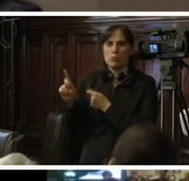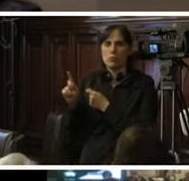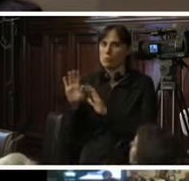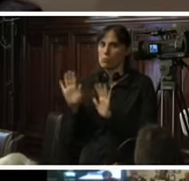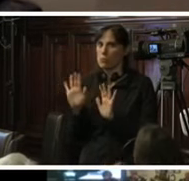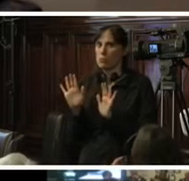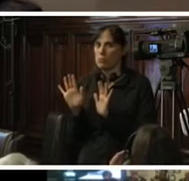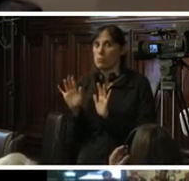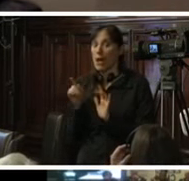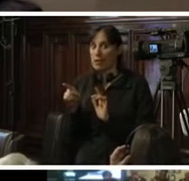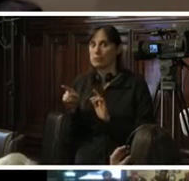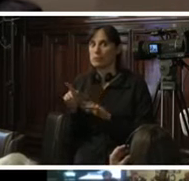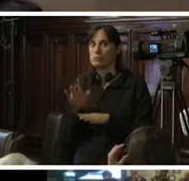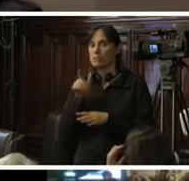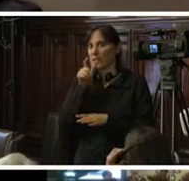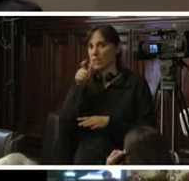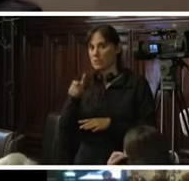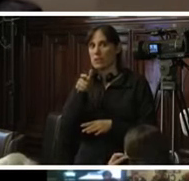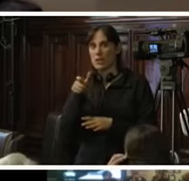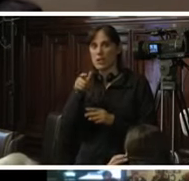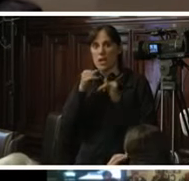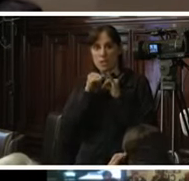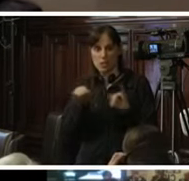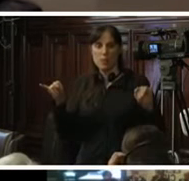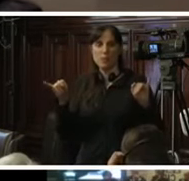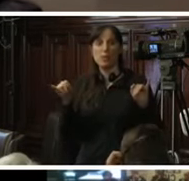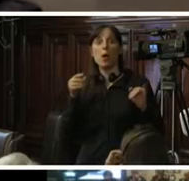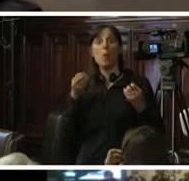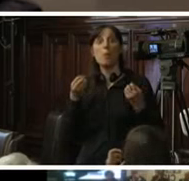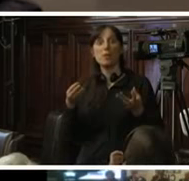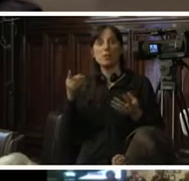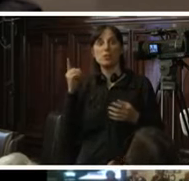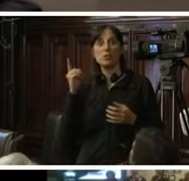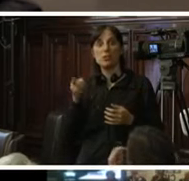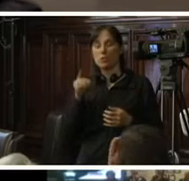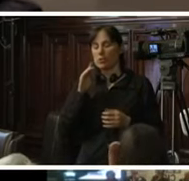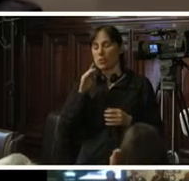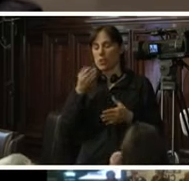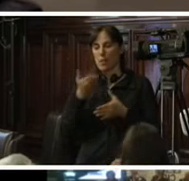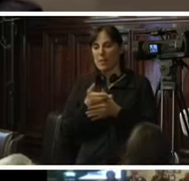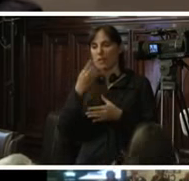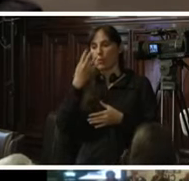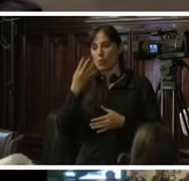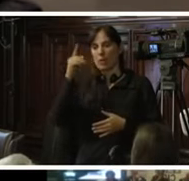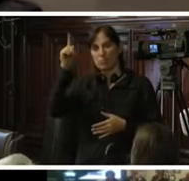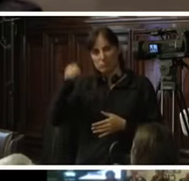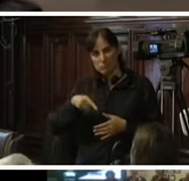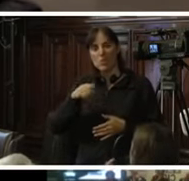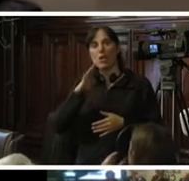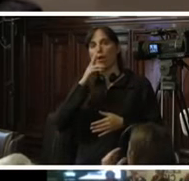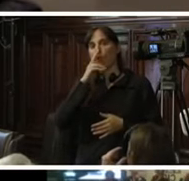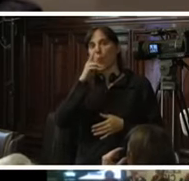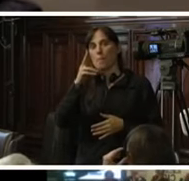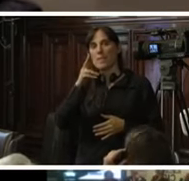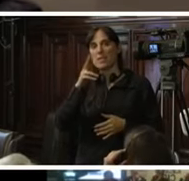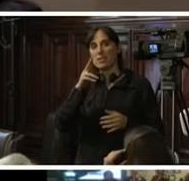determinado sentido y esta decisión por ejemplo en el expediente 4 2006 AITC